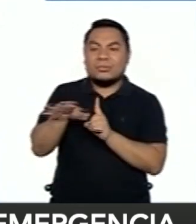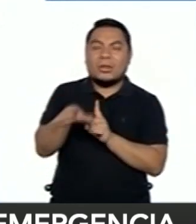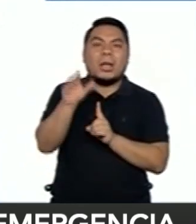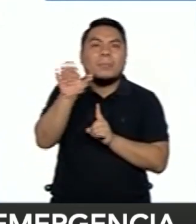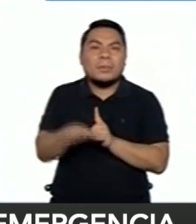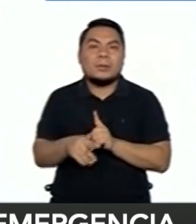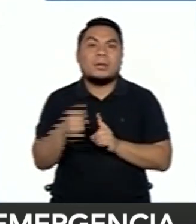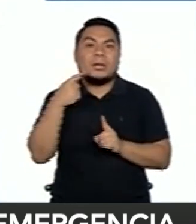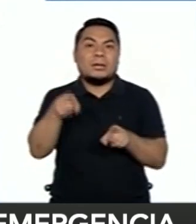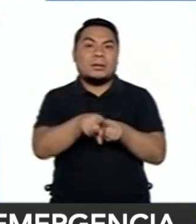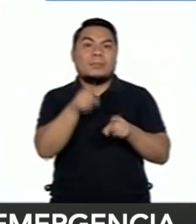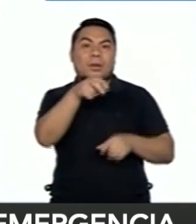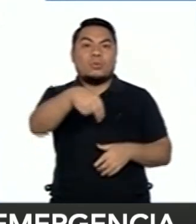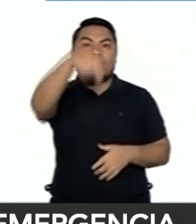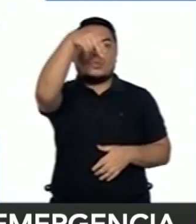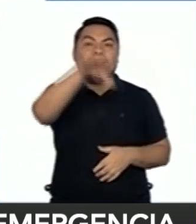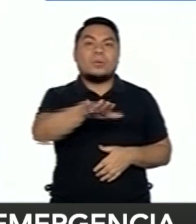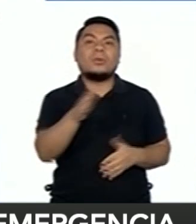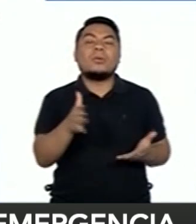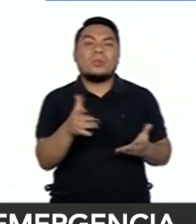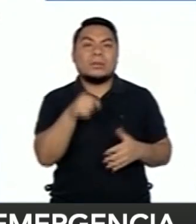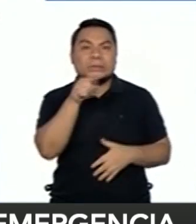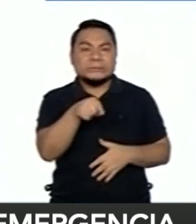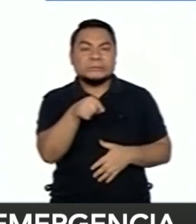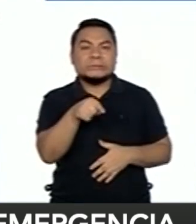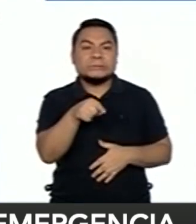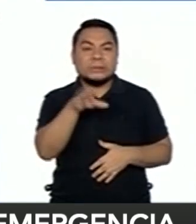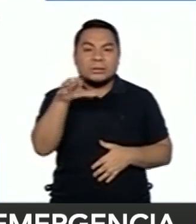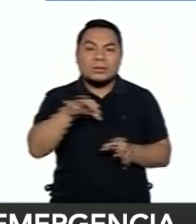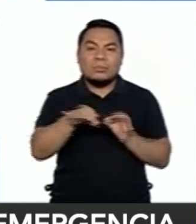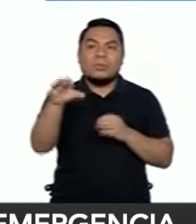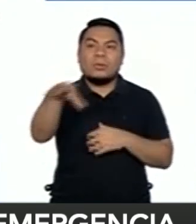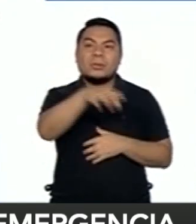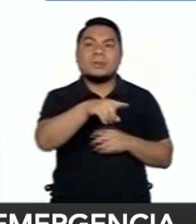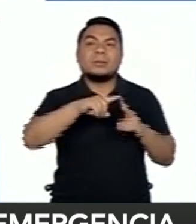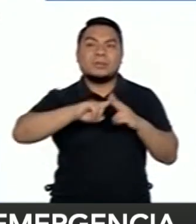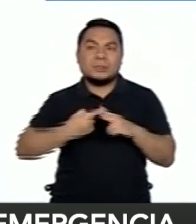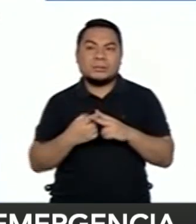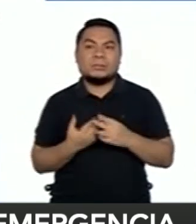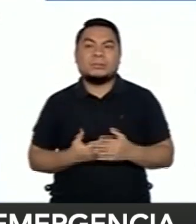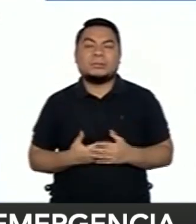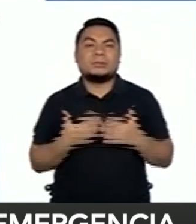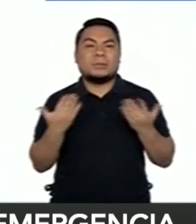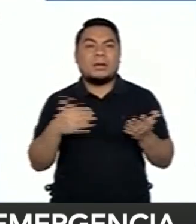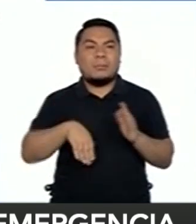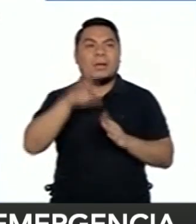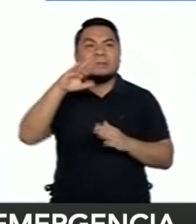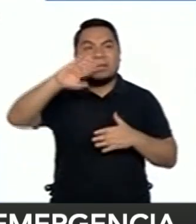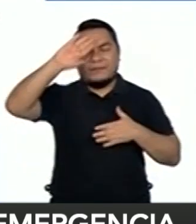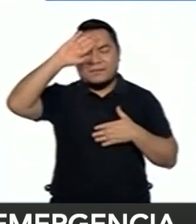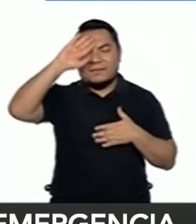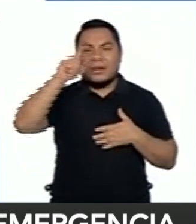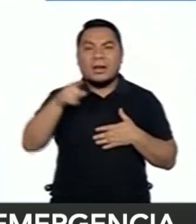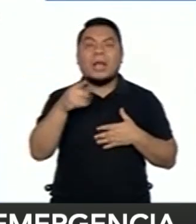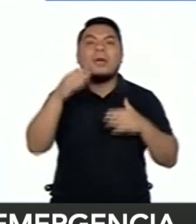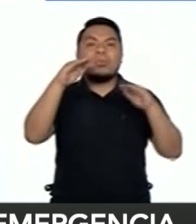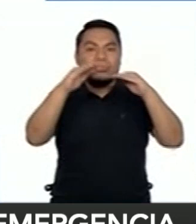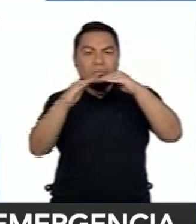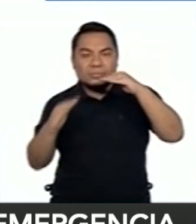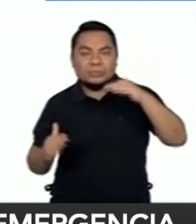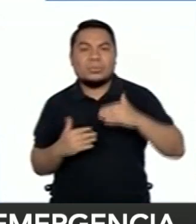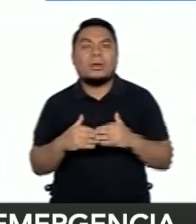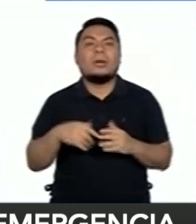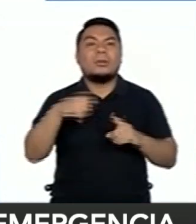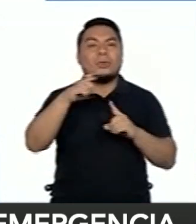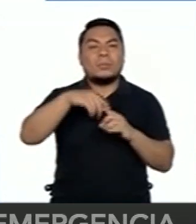Y en el norte están las regiones por donde al inicio golpeó más la enfermedad. Tumbes, Piura,